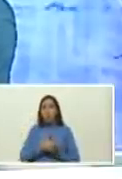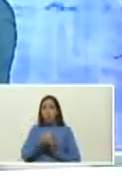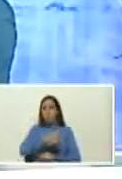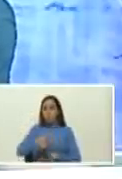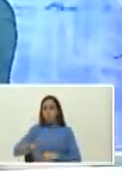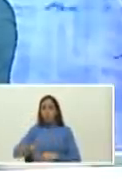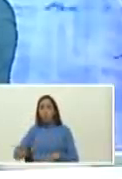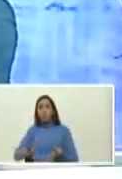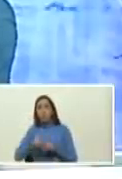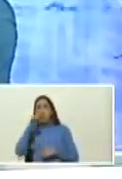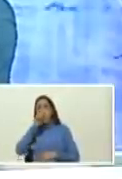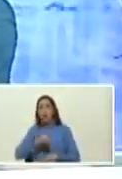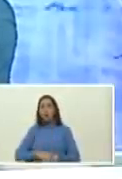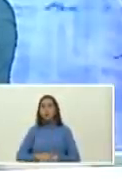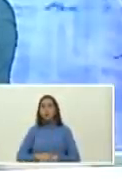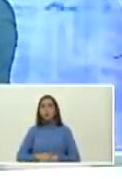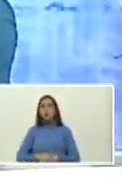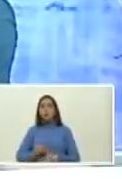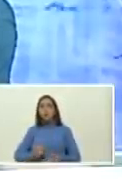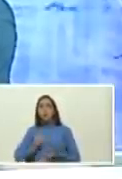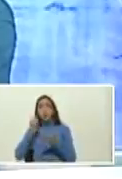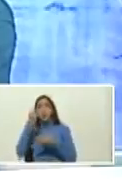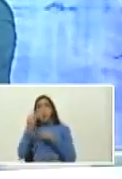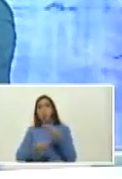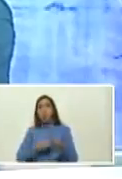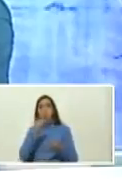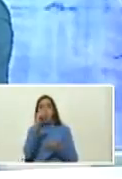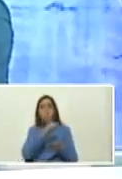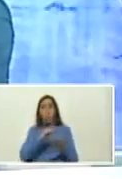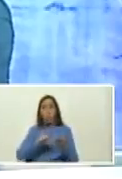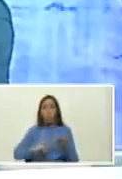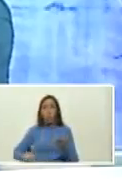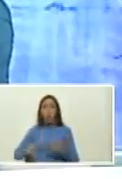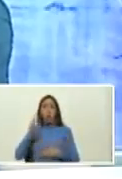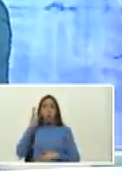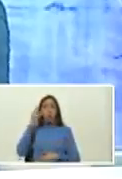Premio Nacional de Literatura Estefanía Mosca